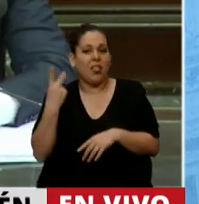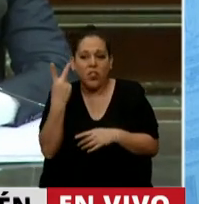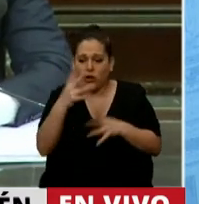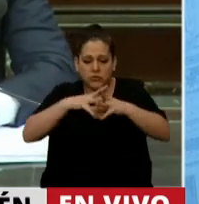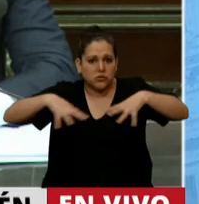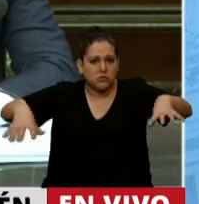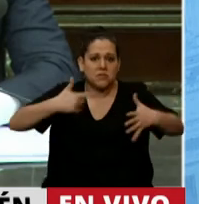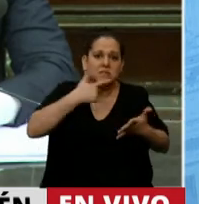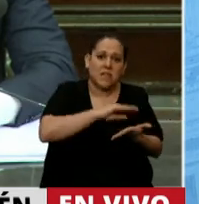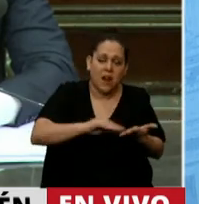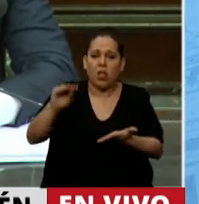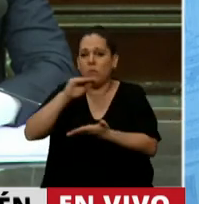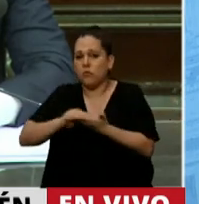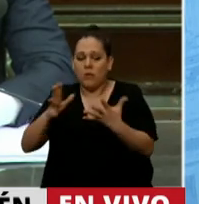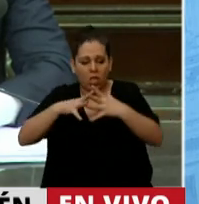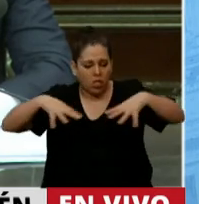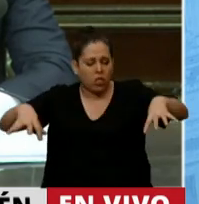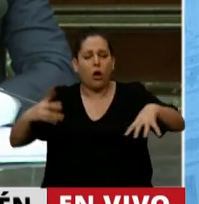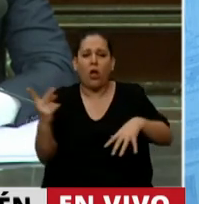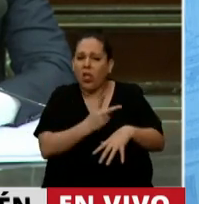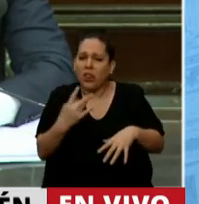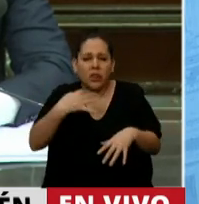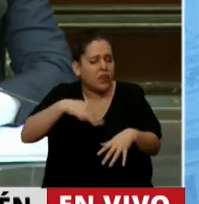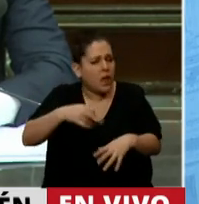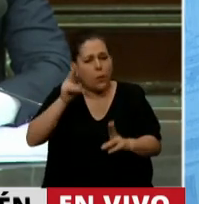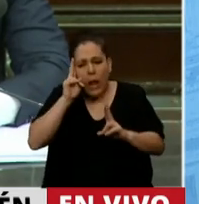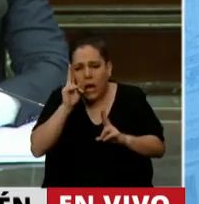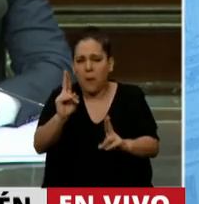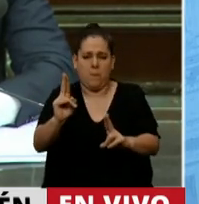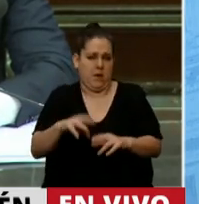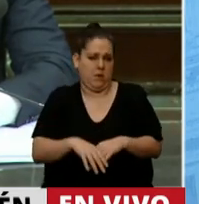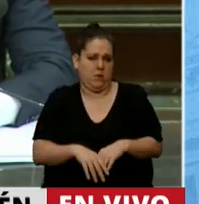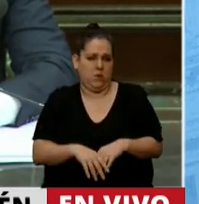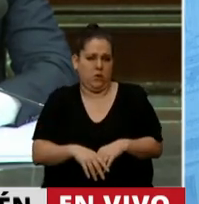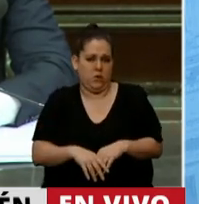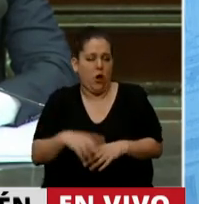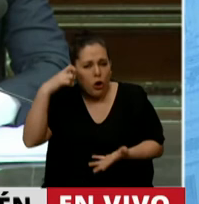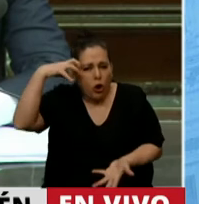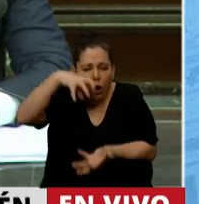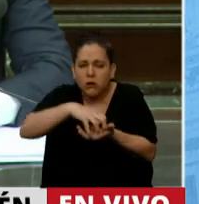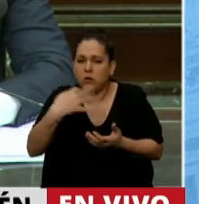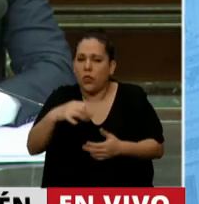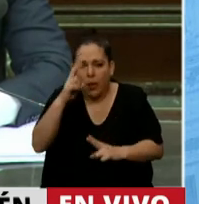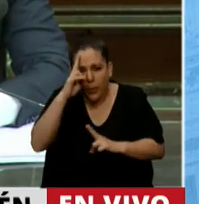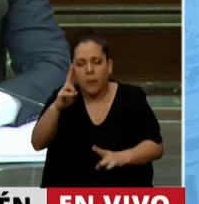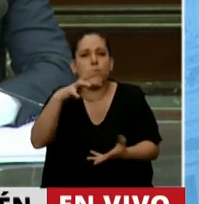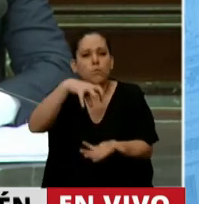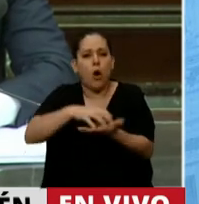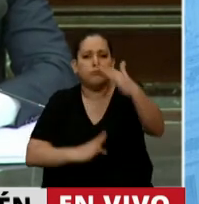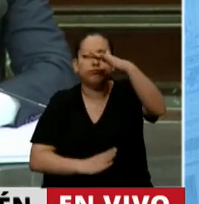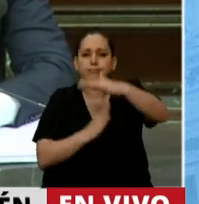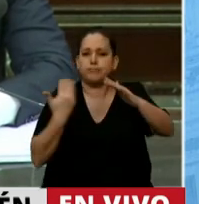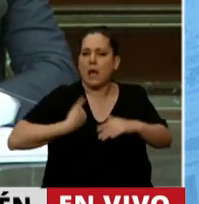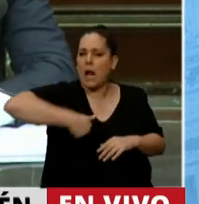y del Poder Ejecutivo, a tener ese respeto y esa consideración hacia el Congreso como institución de la República y hacia